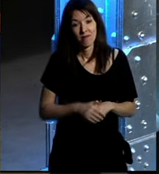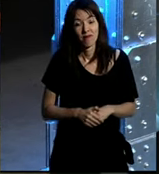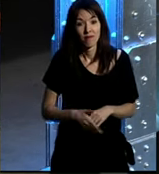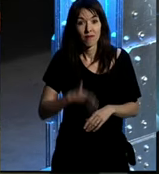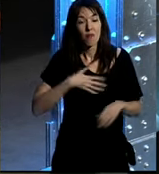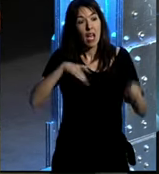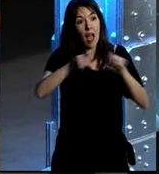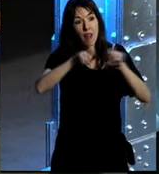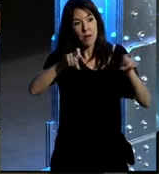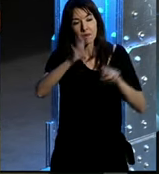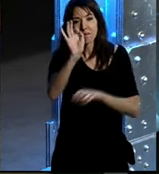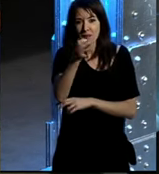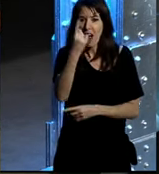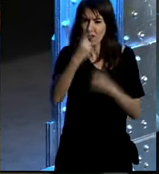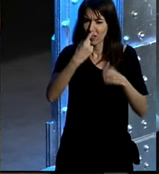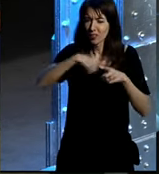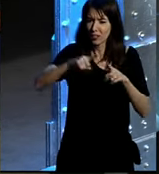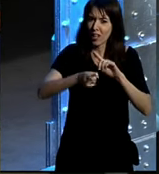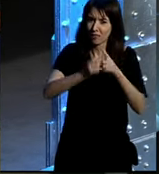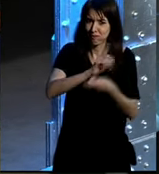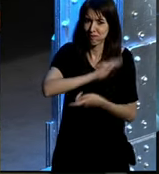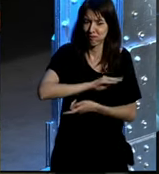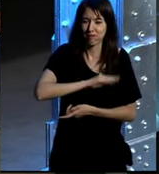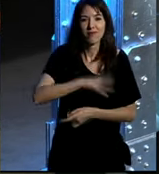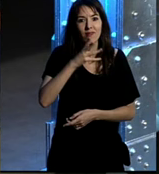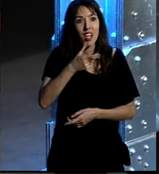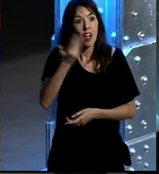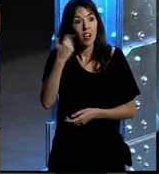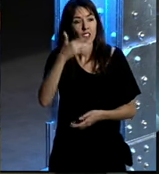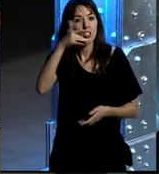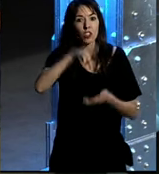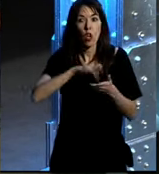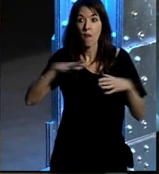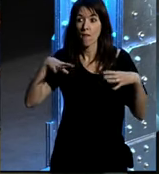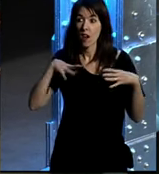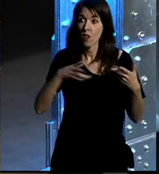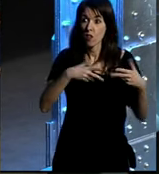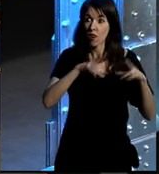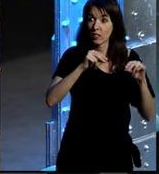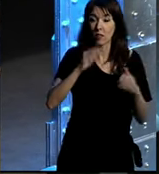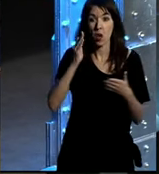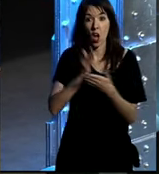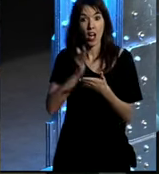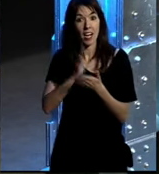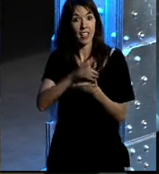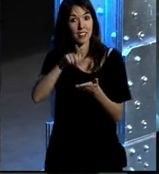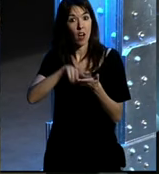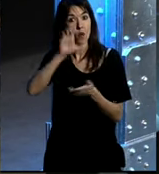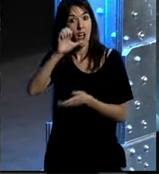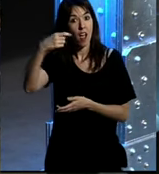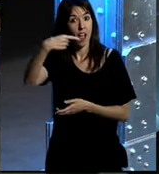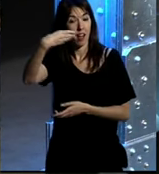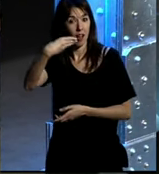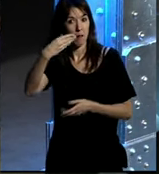sí que es cierto que hay algunas cosas que han cambiado mucho antes cuando volvíamos de las vacaciones y en clase de lengua en EGB nos explicaban